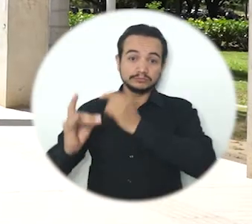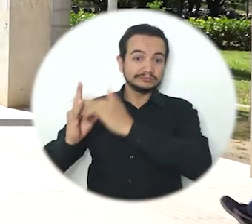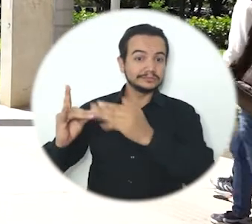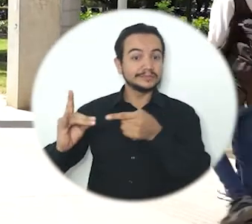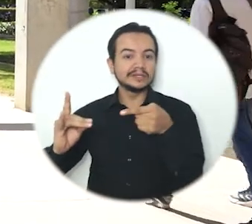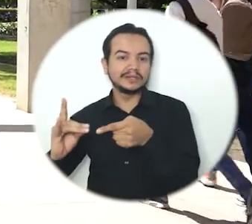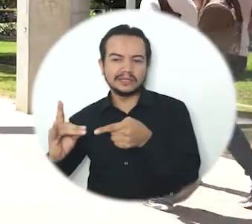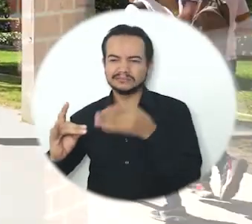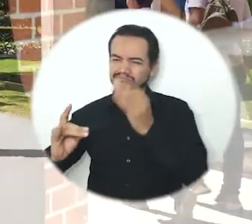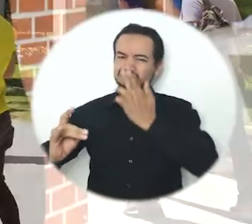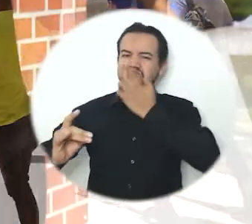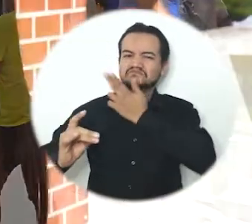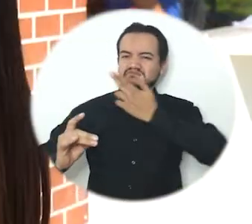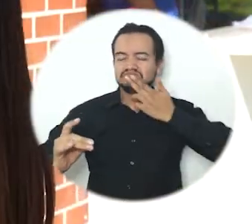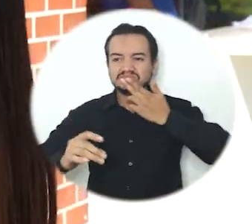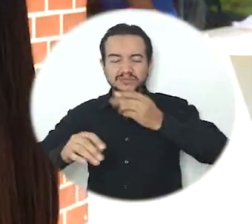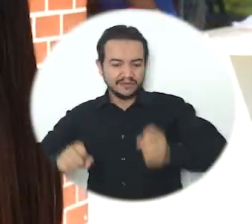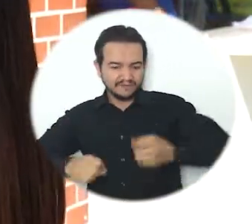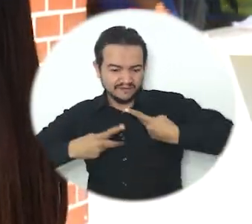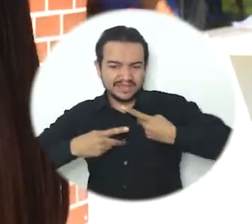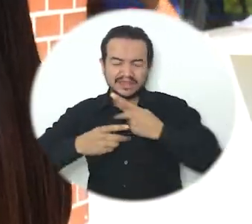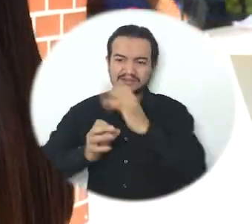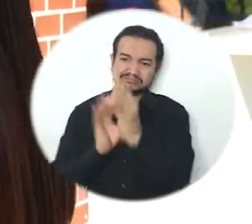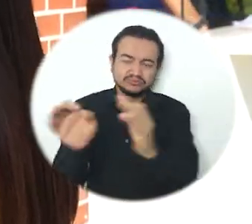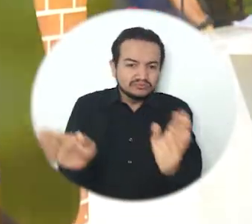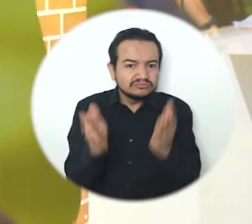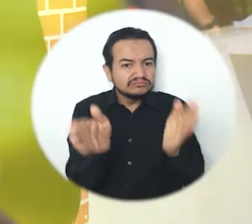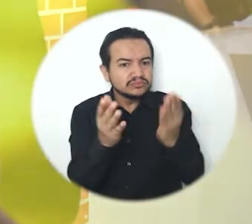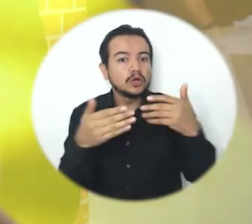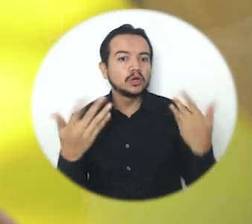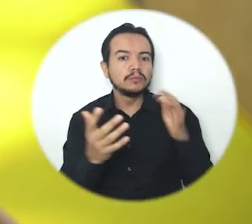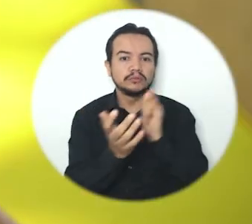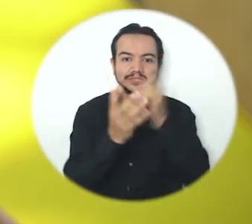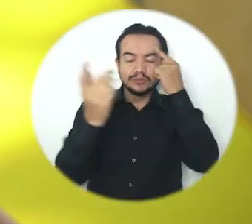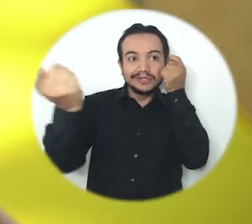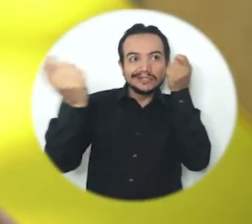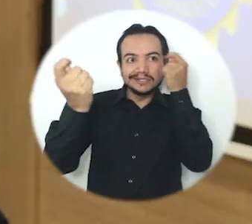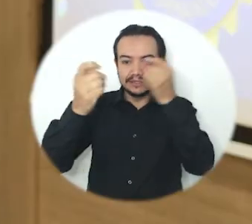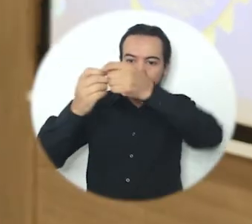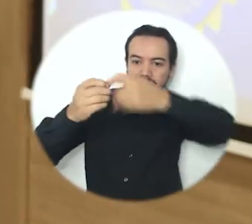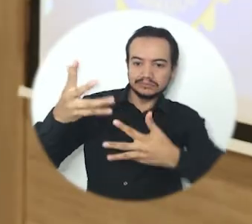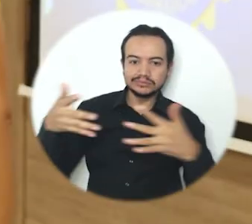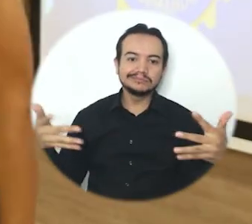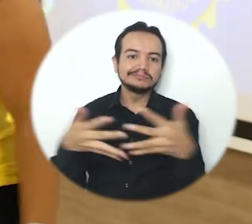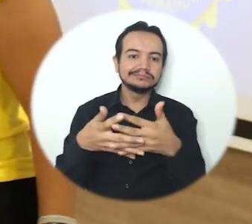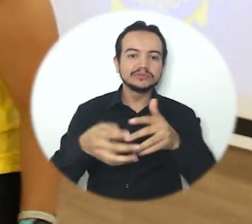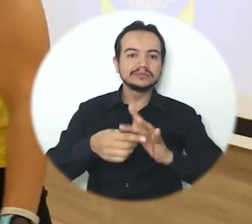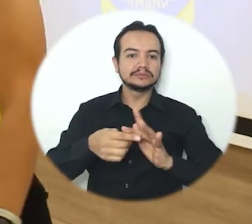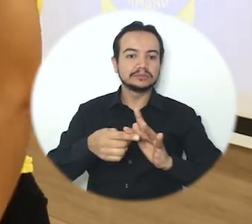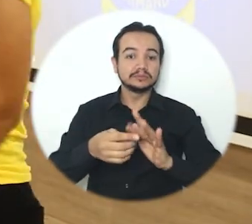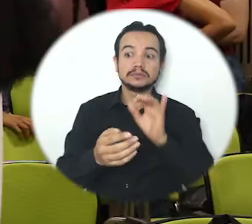La Universidad del Magdalena mantiene firme su propósito de cuidar la vida con la implementación de diversas estrategias. Por ello,